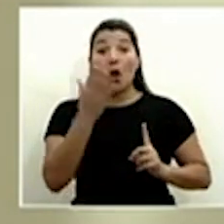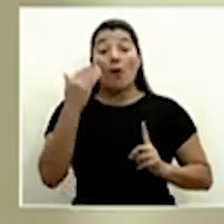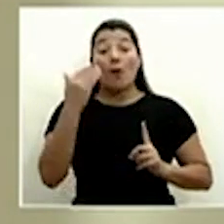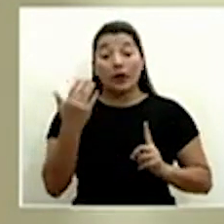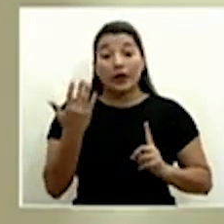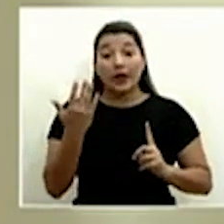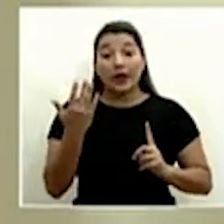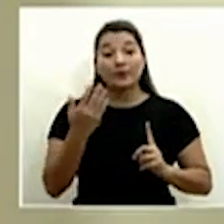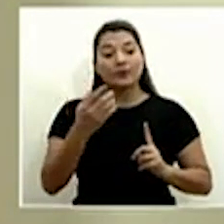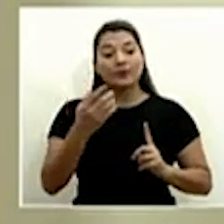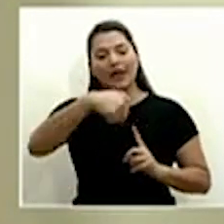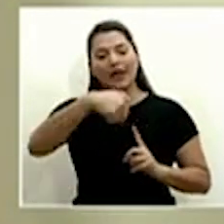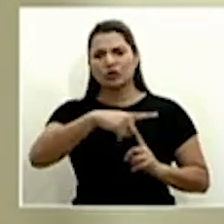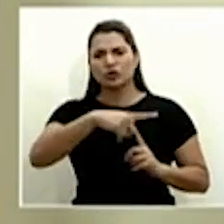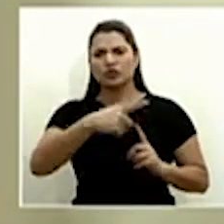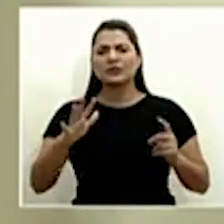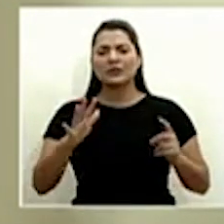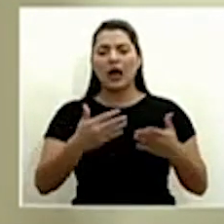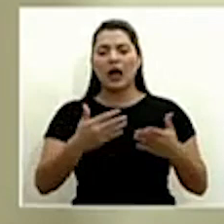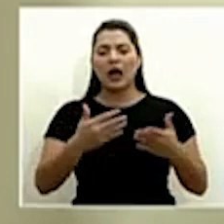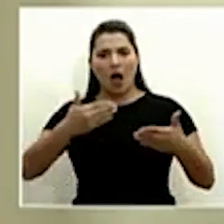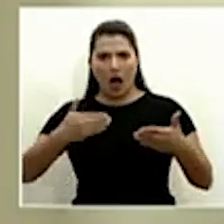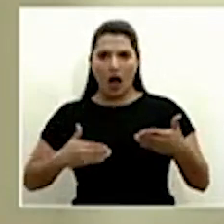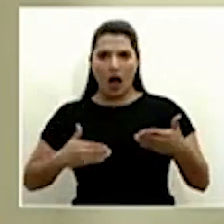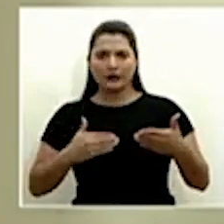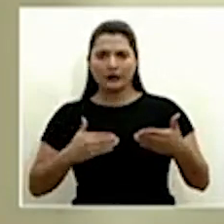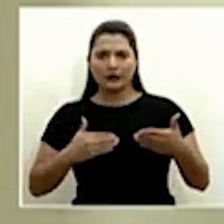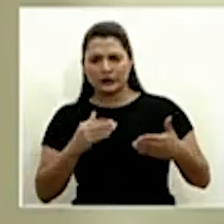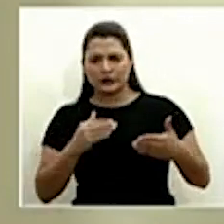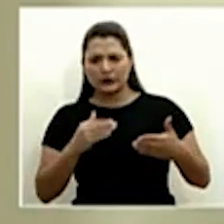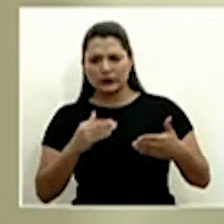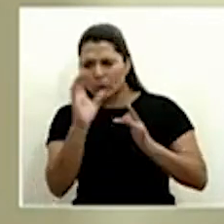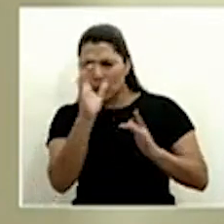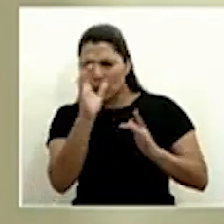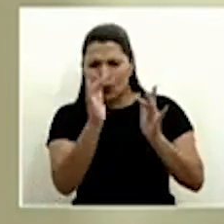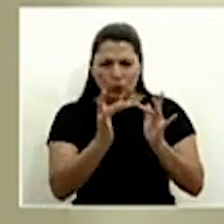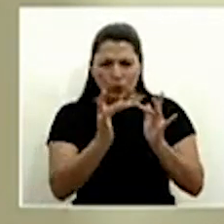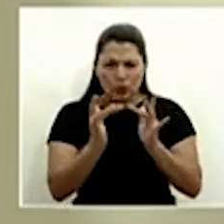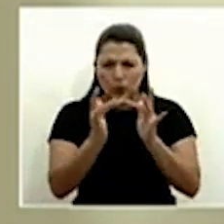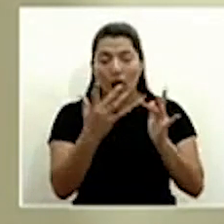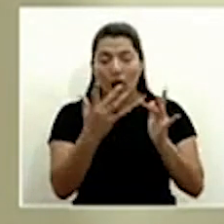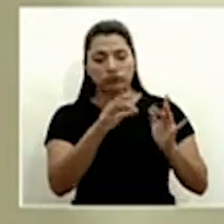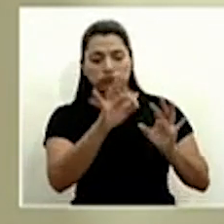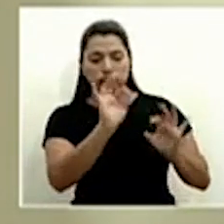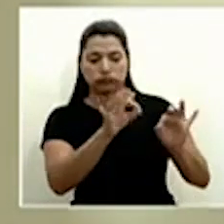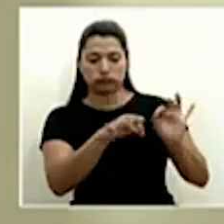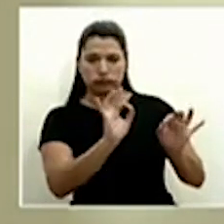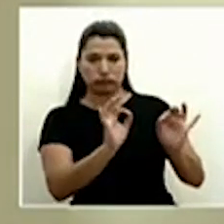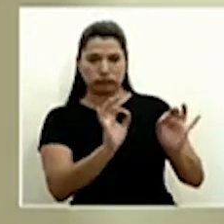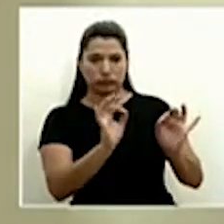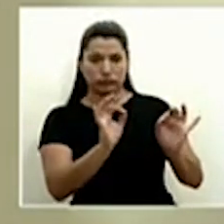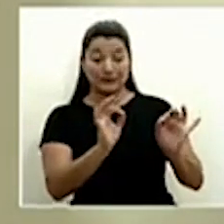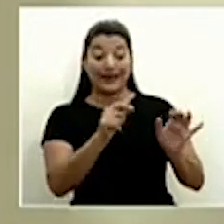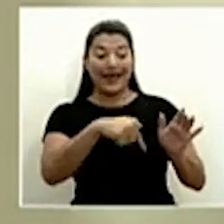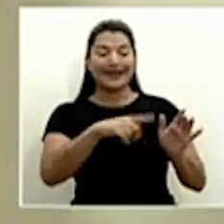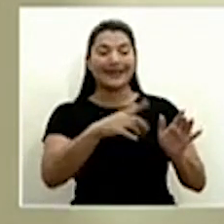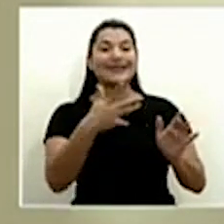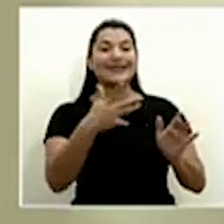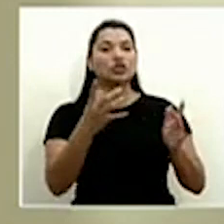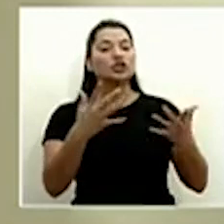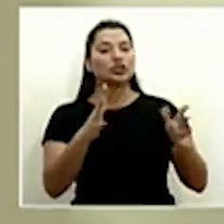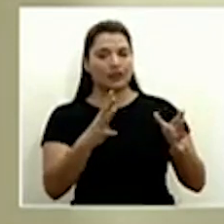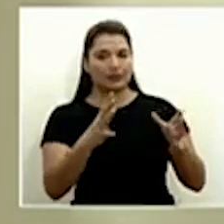identificados previamente. De todo el trabajo muy riguroso que se hace con todos los casos que van saliendo,